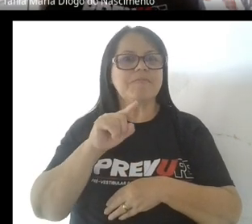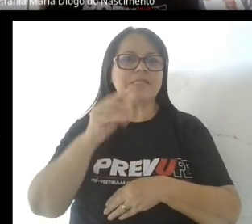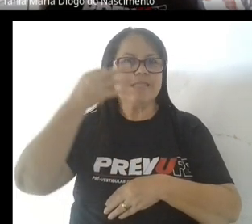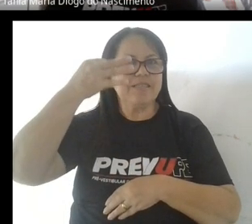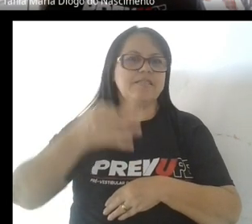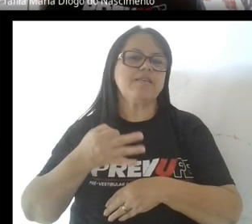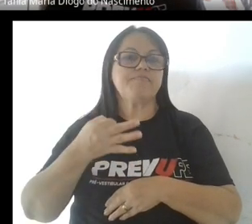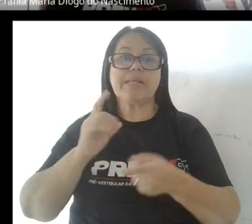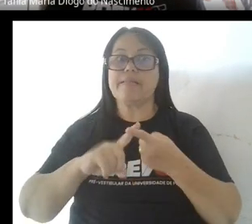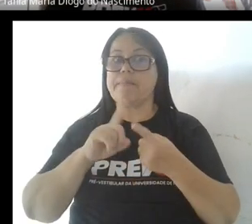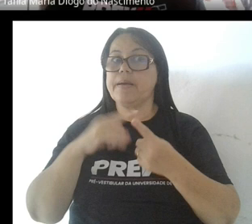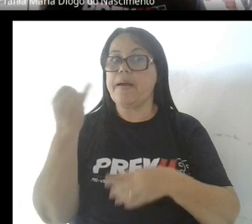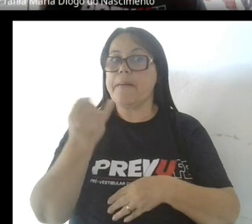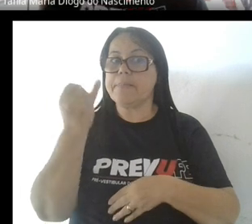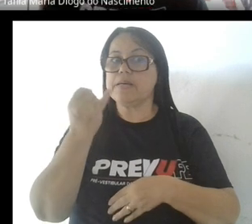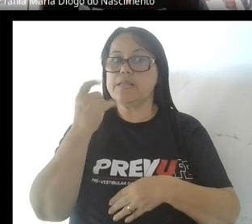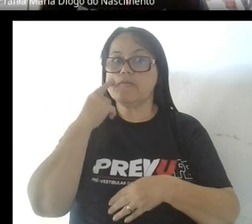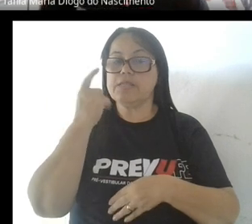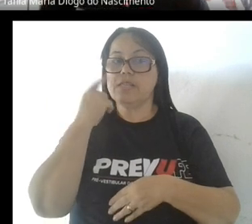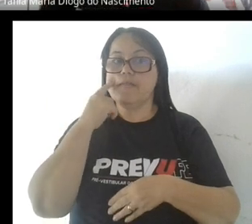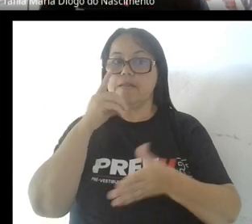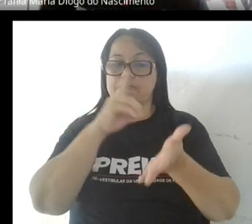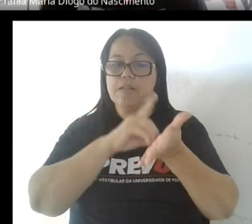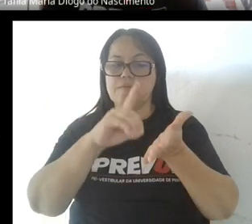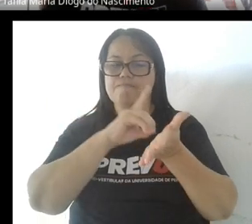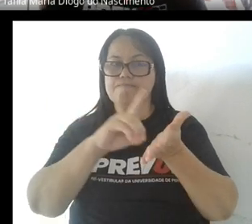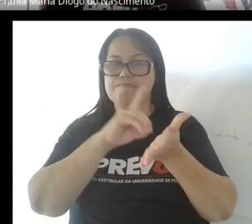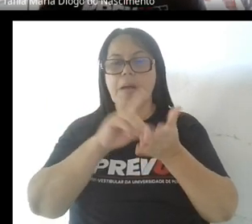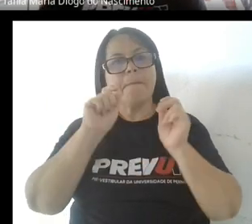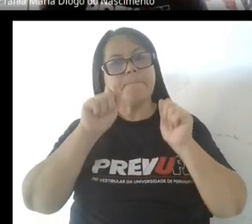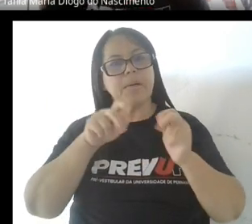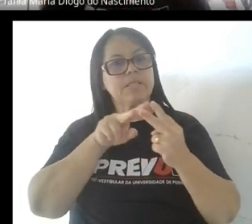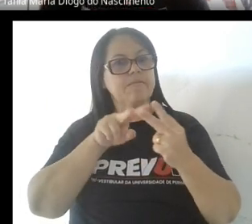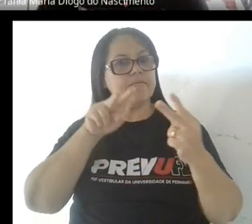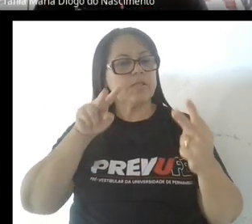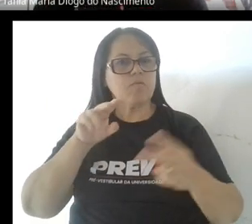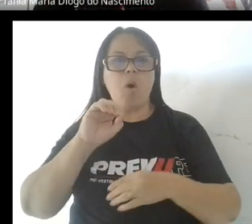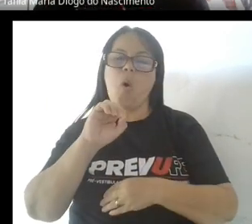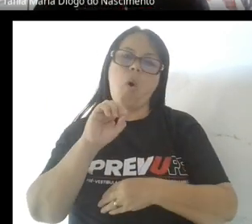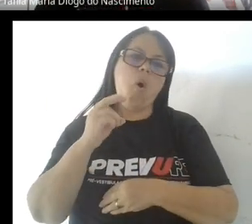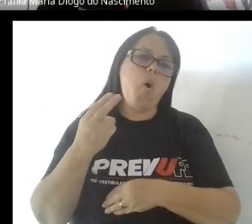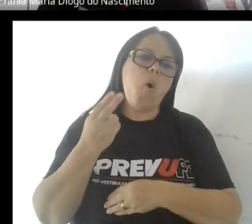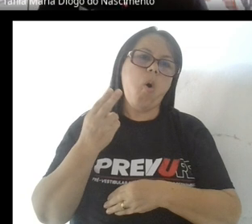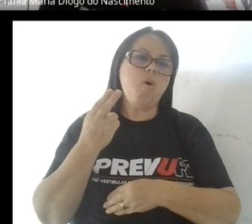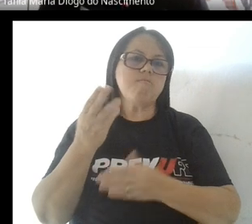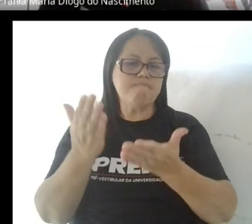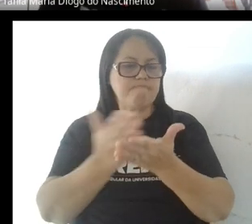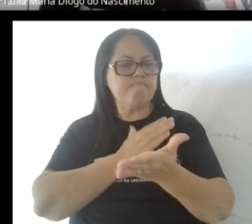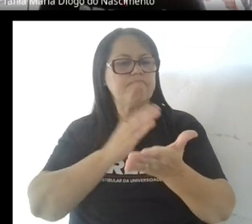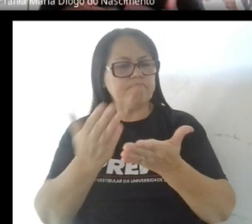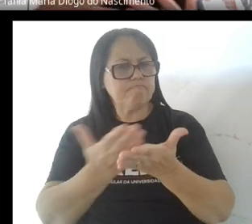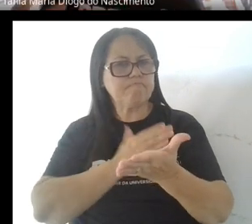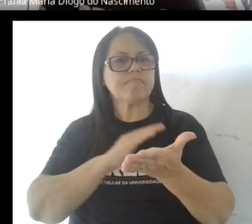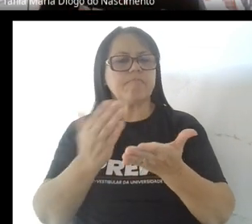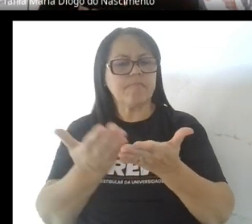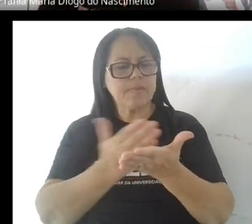Consulta los diccionarios, ya sean físicos o virtuales. Una persona a la que le gusta estudiar,